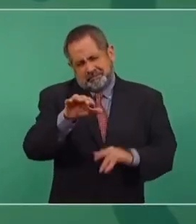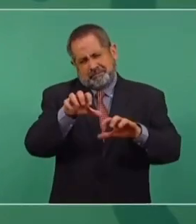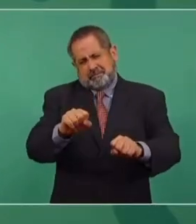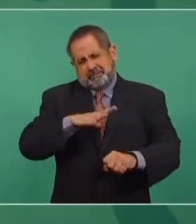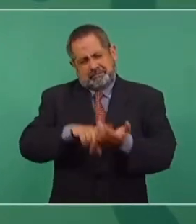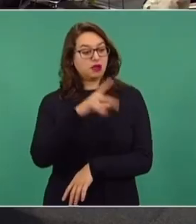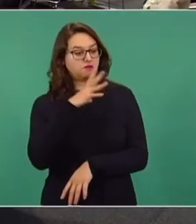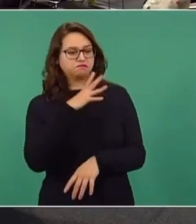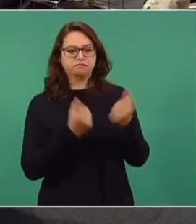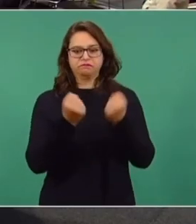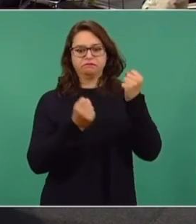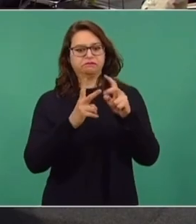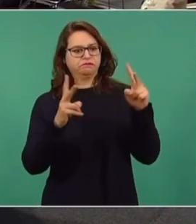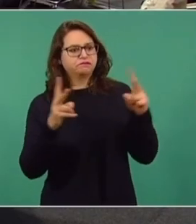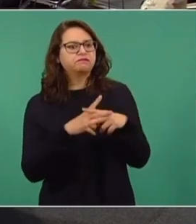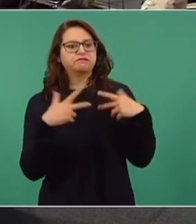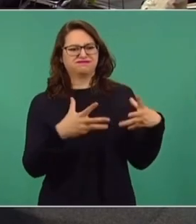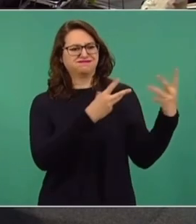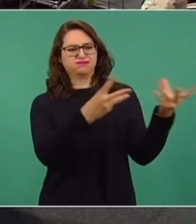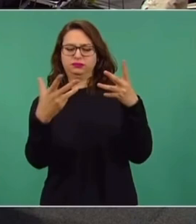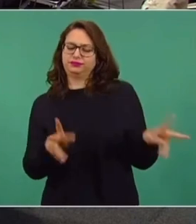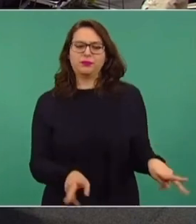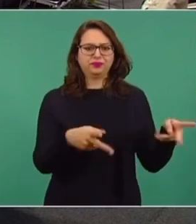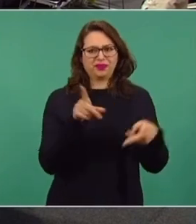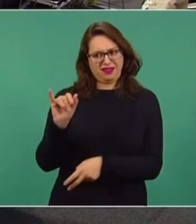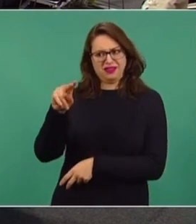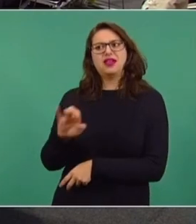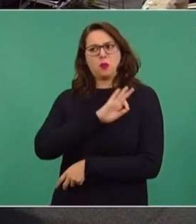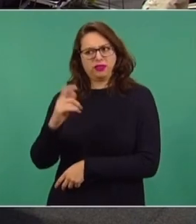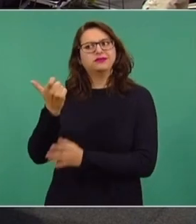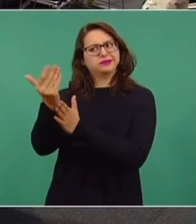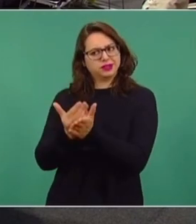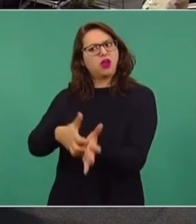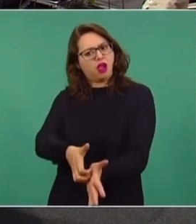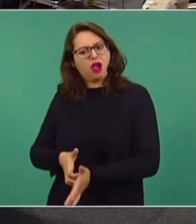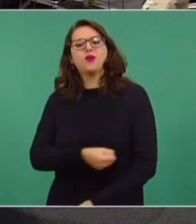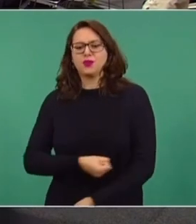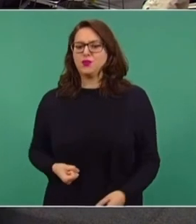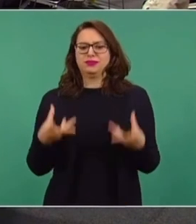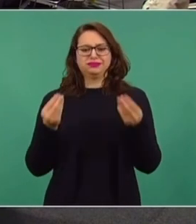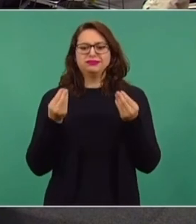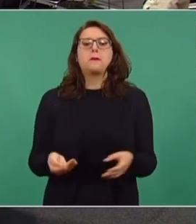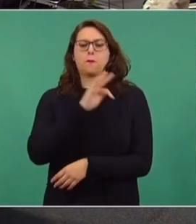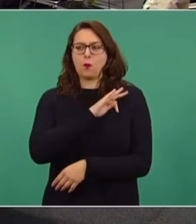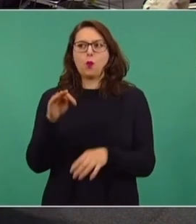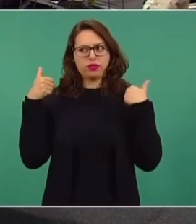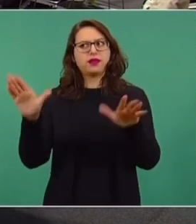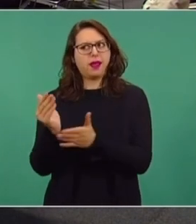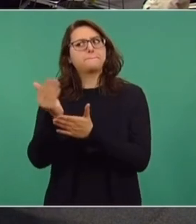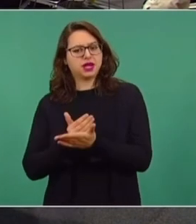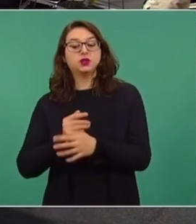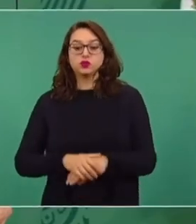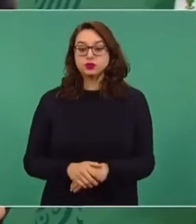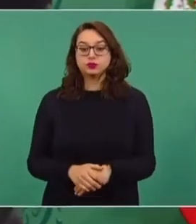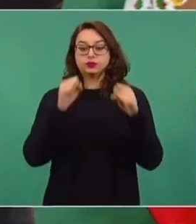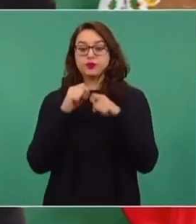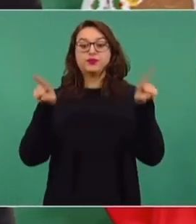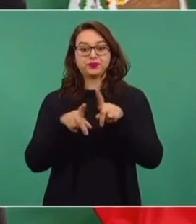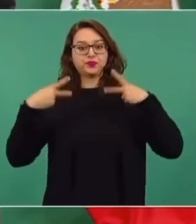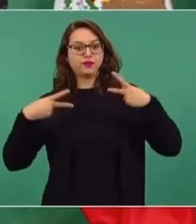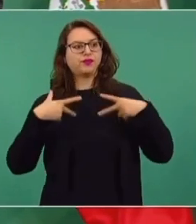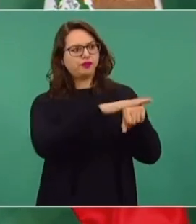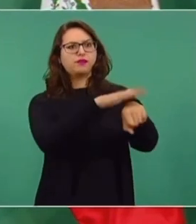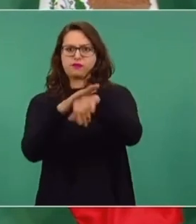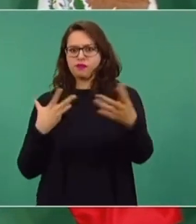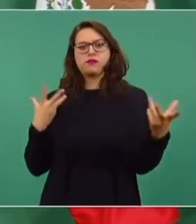alcanzar? Entonces, claro que pueden ahorrar muchísimo. Y convocar a la gente a que